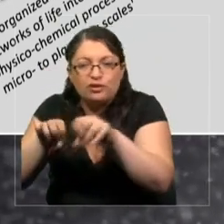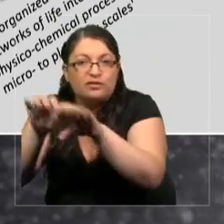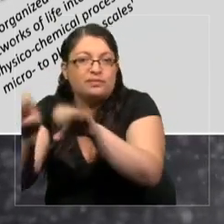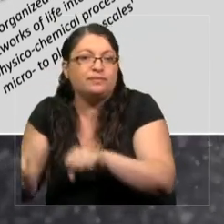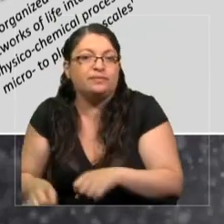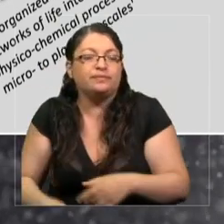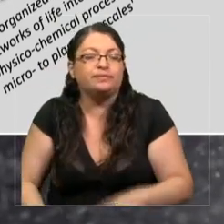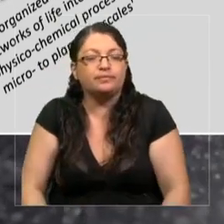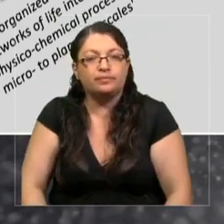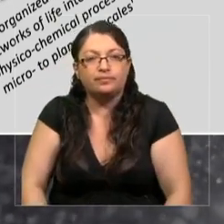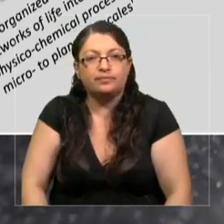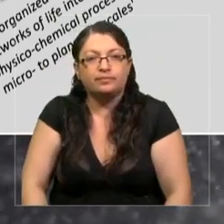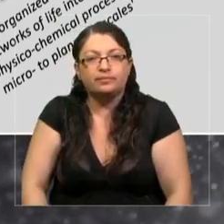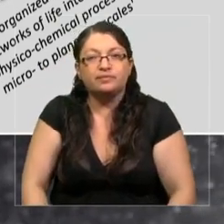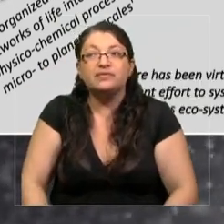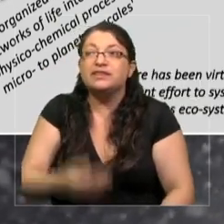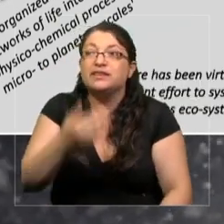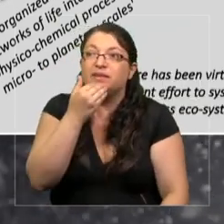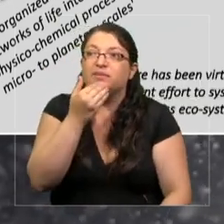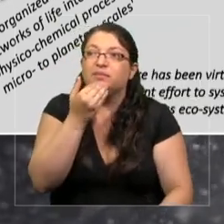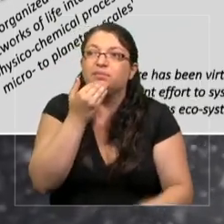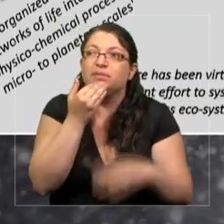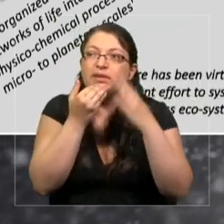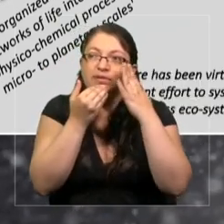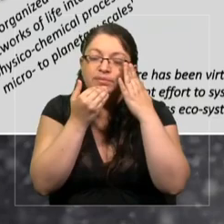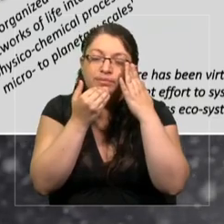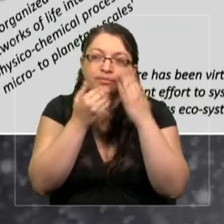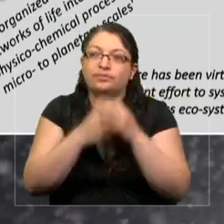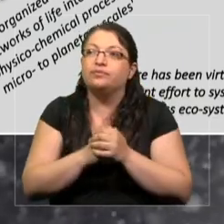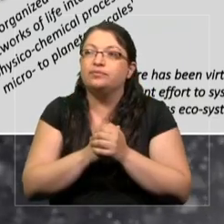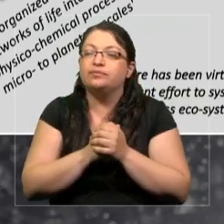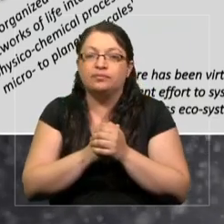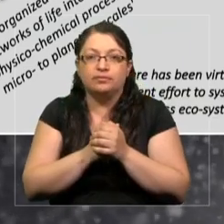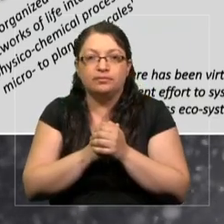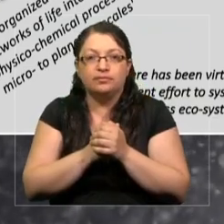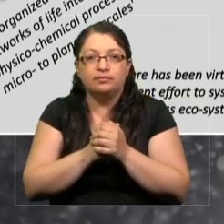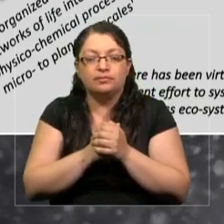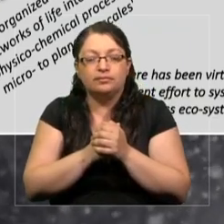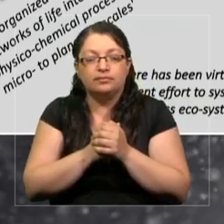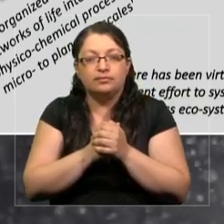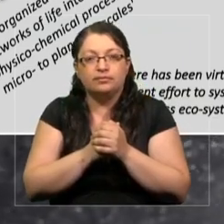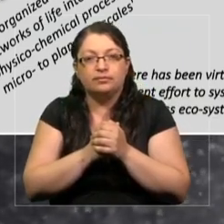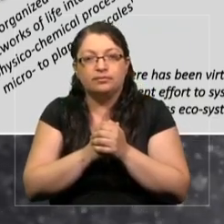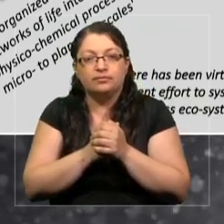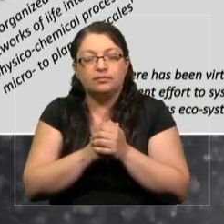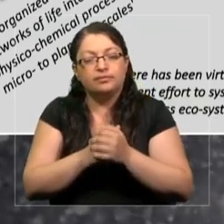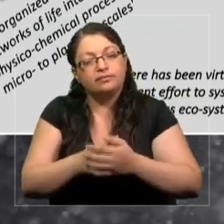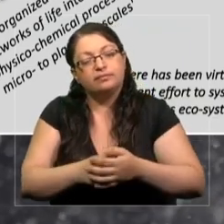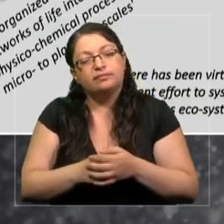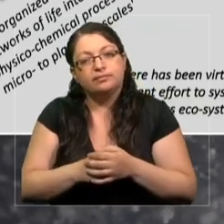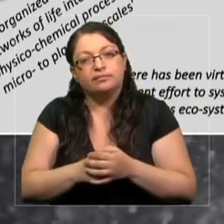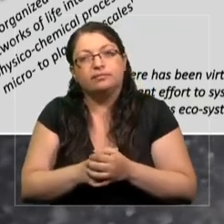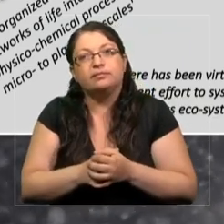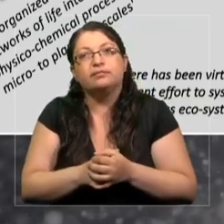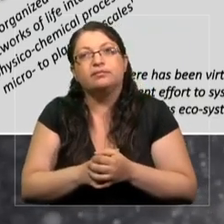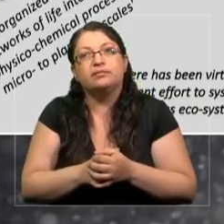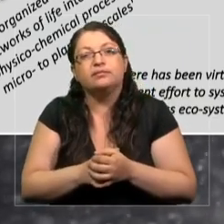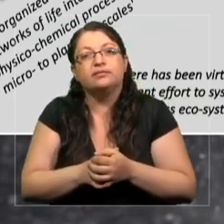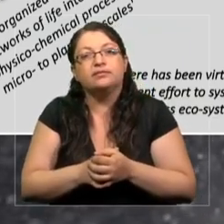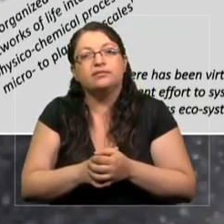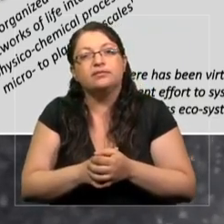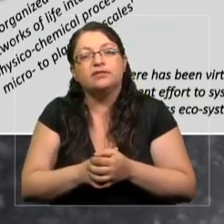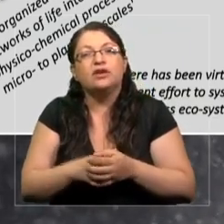Y también con las herramientas existentes para